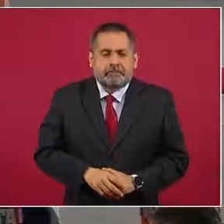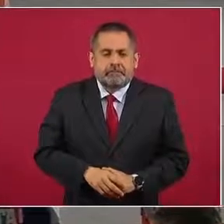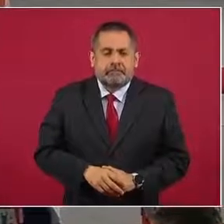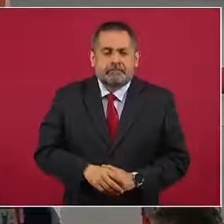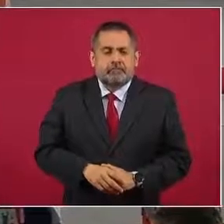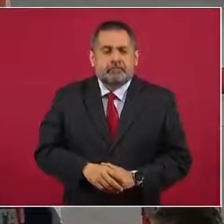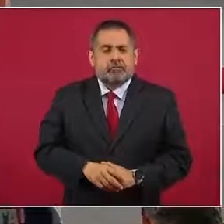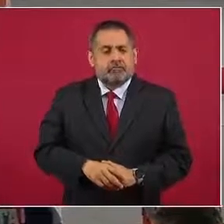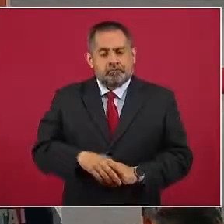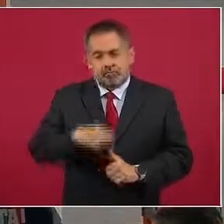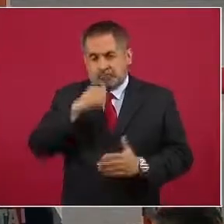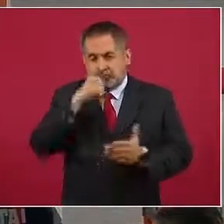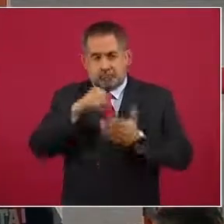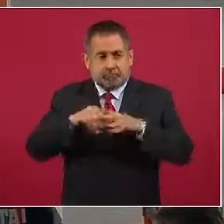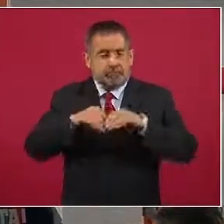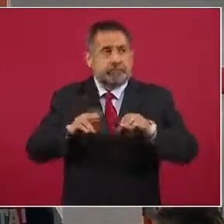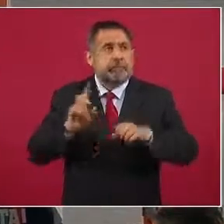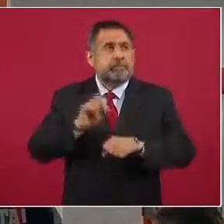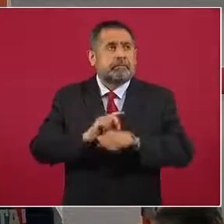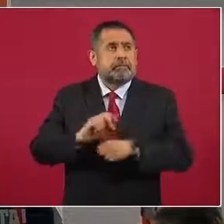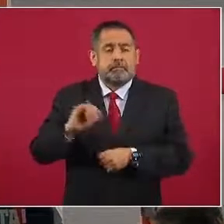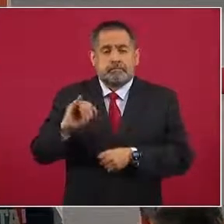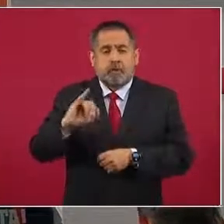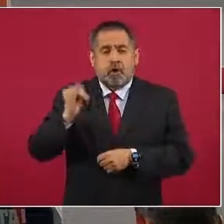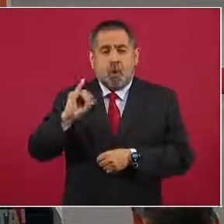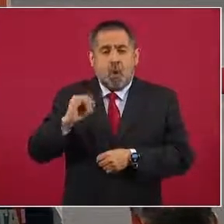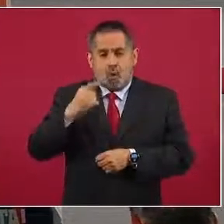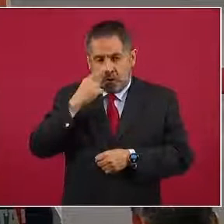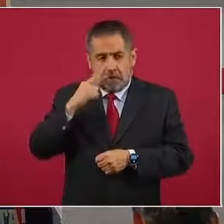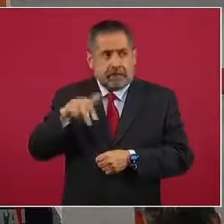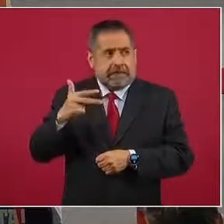me dirijo a ustedes, esto fue del 13 de junio del 19,